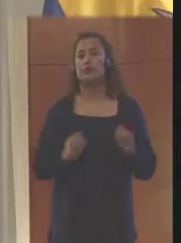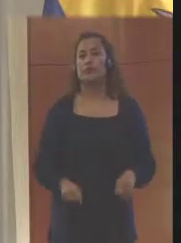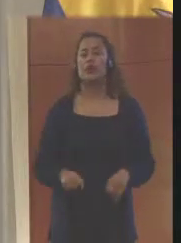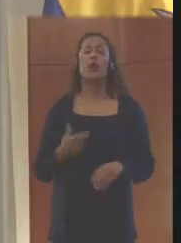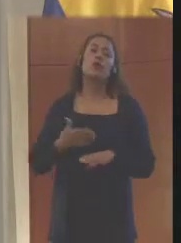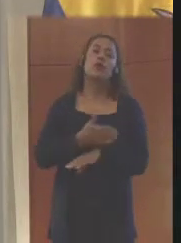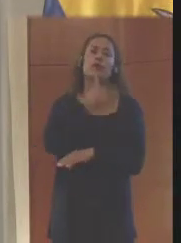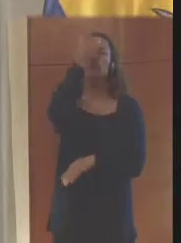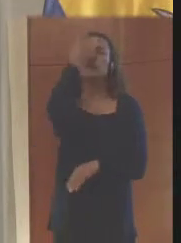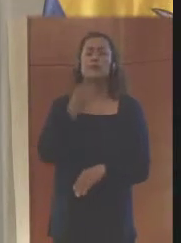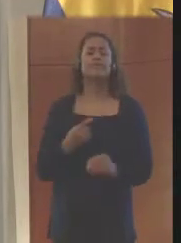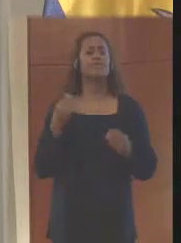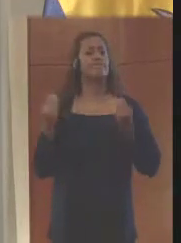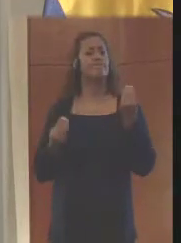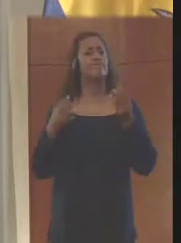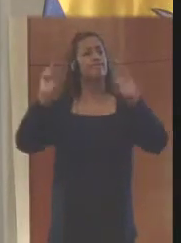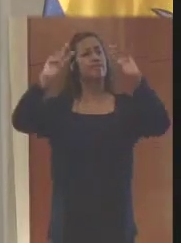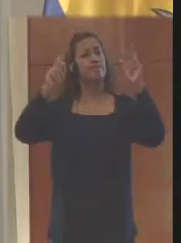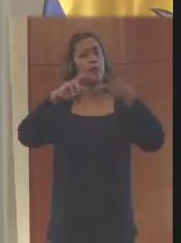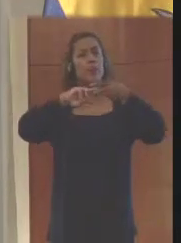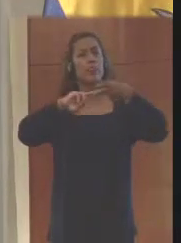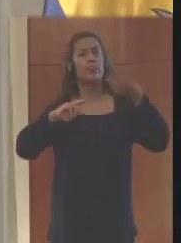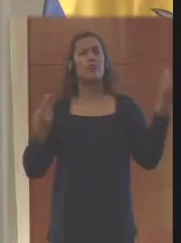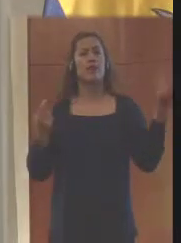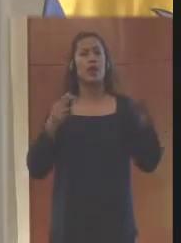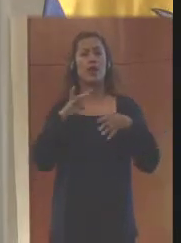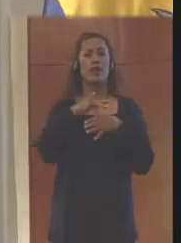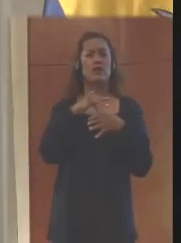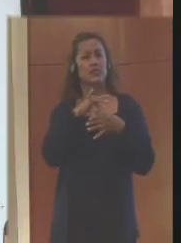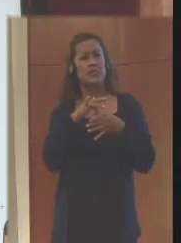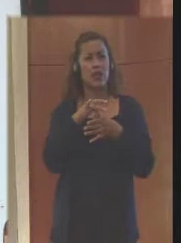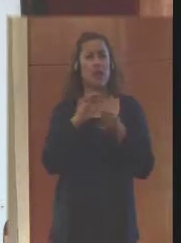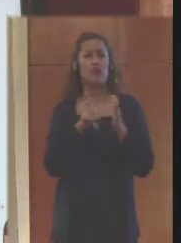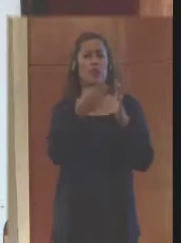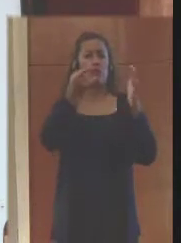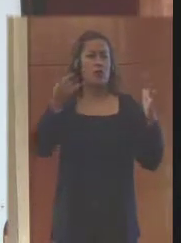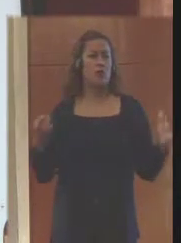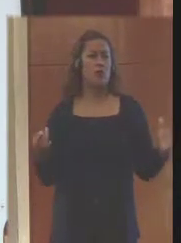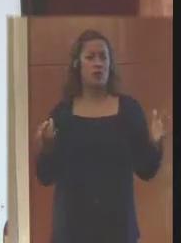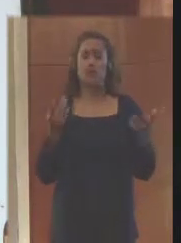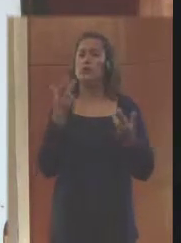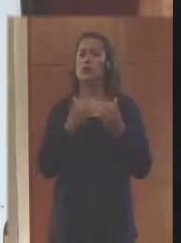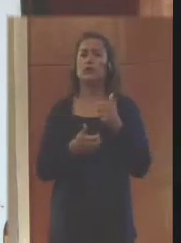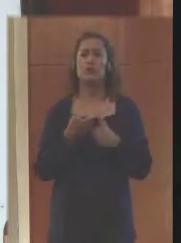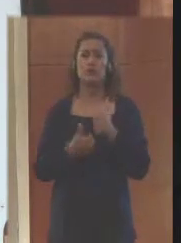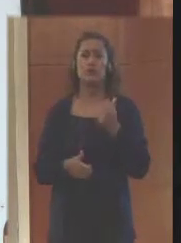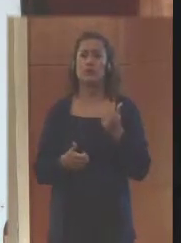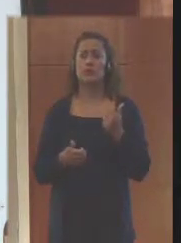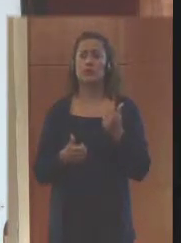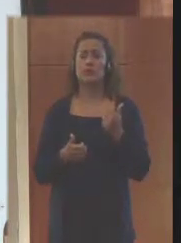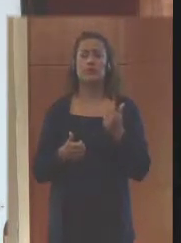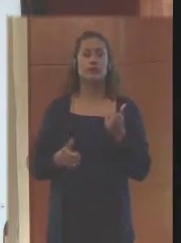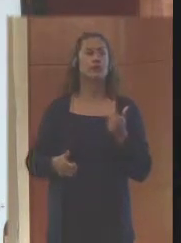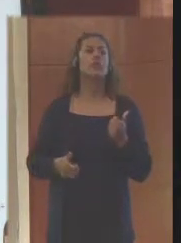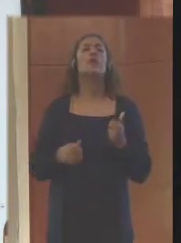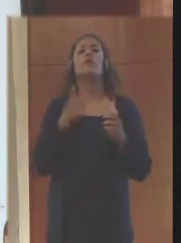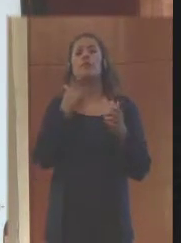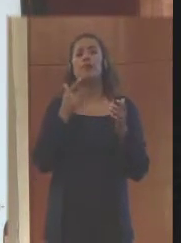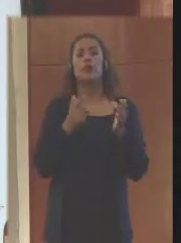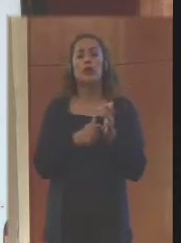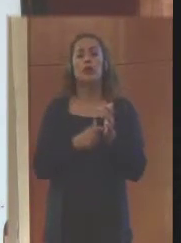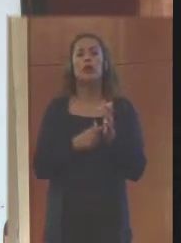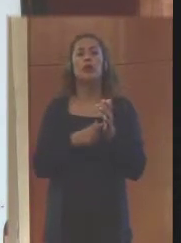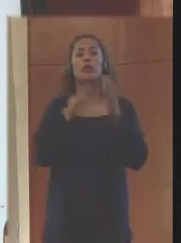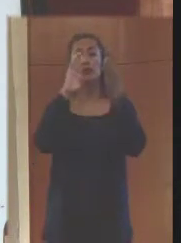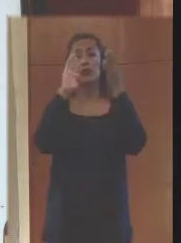intervenir el tema de riesgos tecnológicos, la realidad en nuestra zona como era. Our reality in our zone, how was it? Estaban